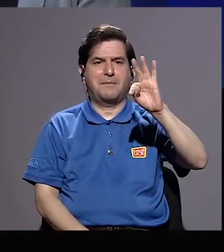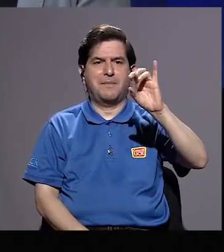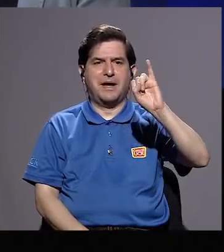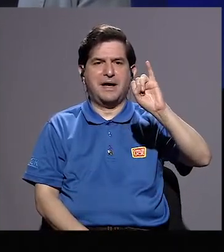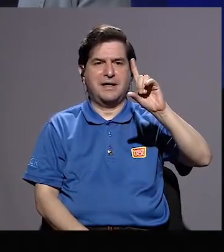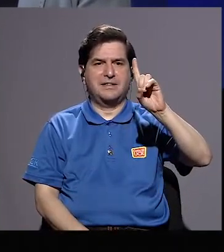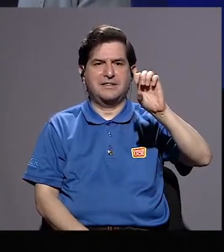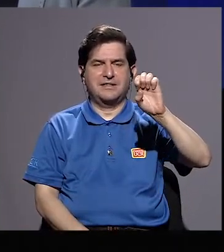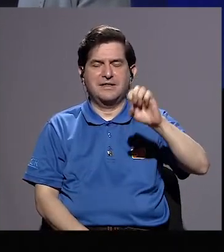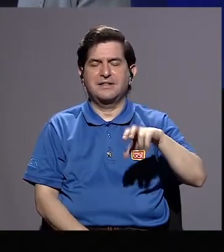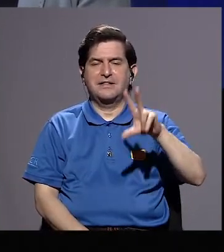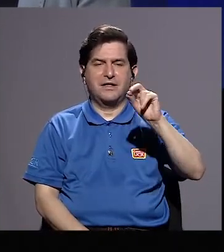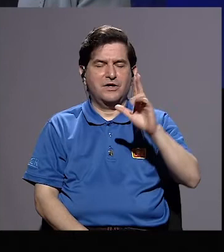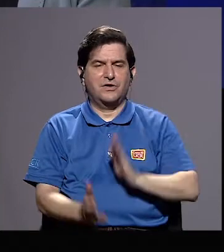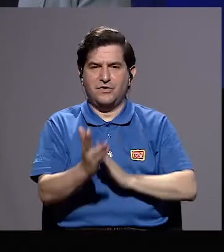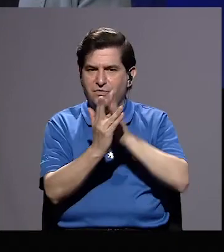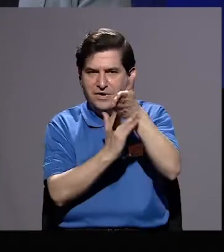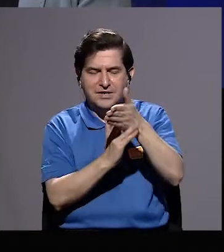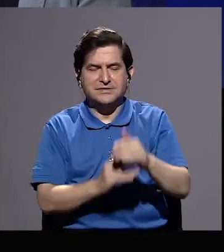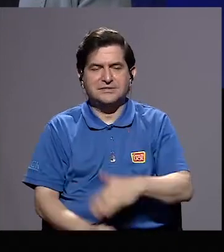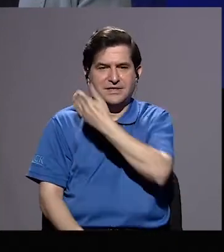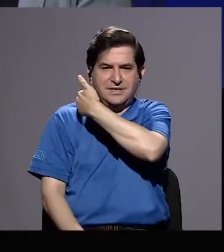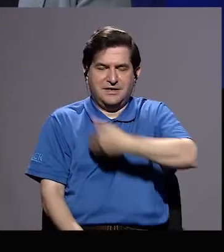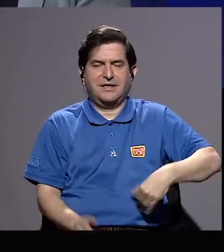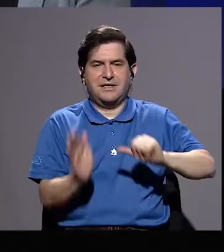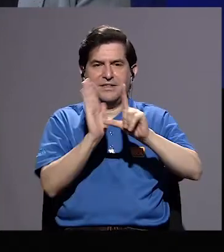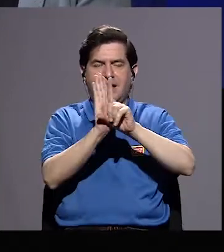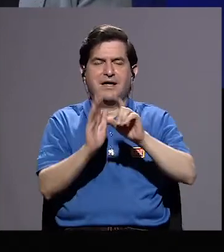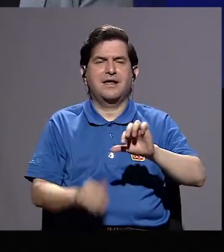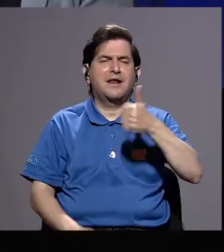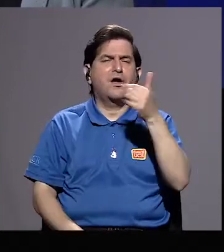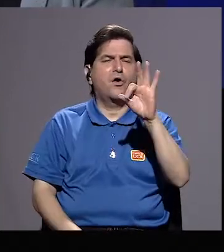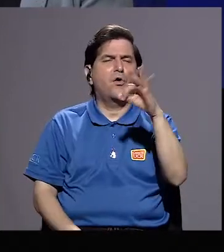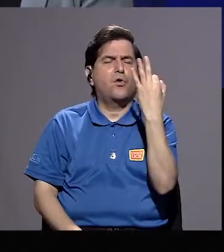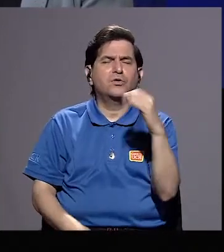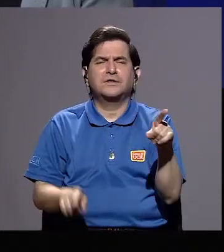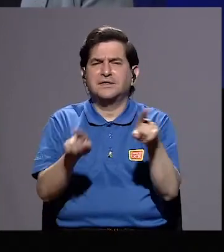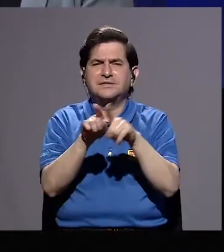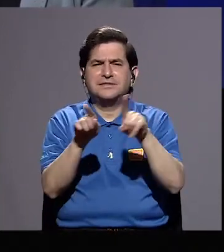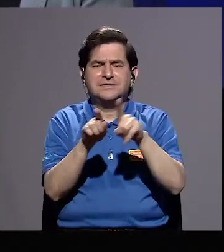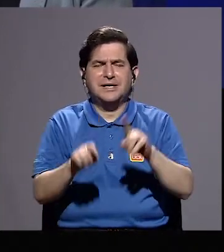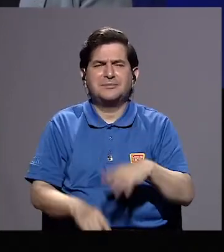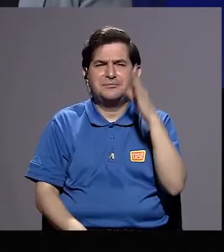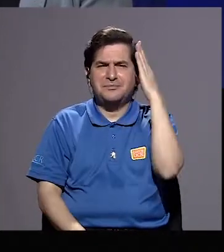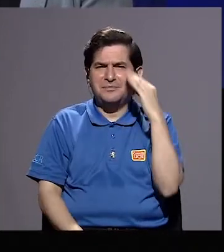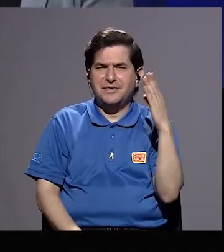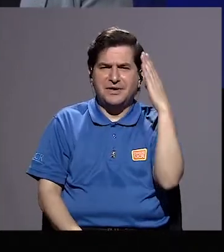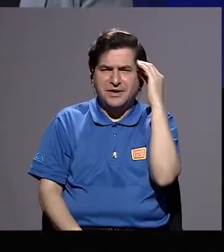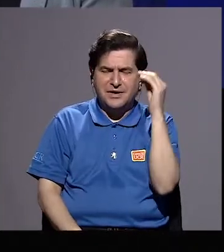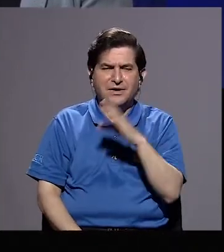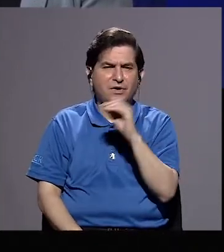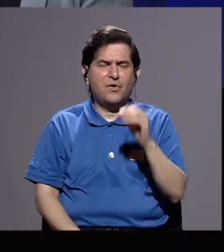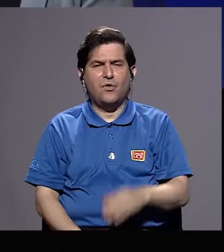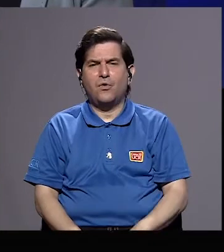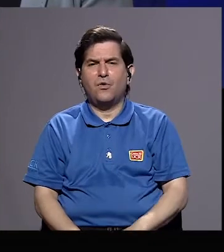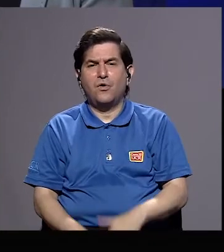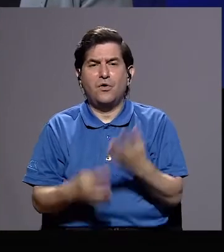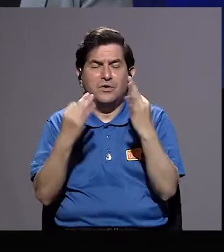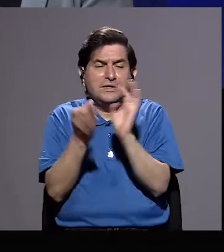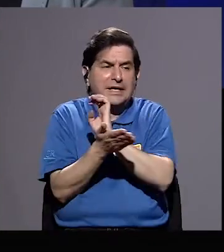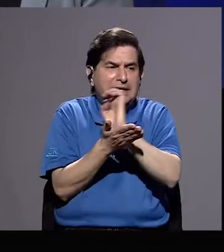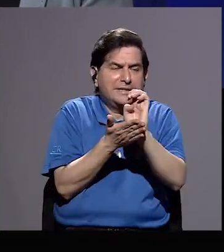a la presidencia de la Asamblea Legislativa. ¿Qué otras manifestaciones tuvieron que vivir, tuvieron que